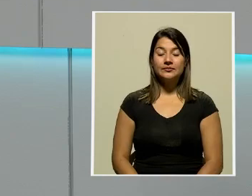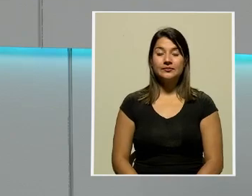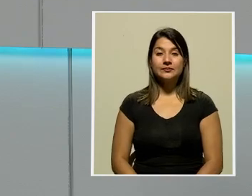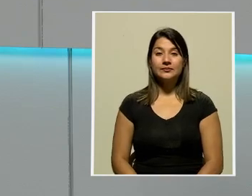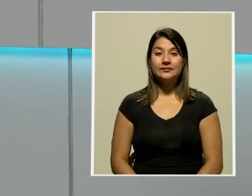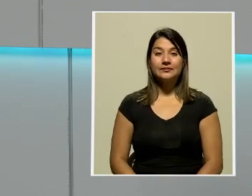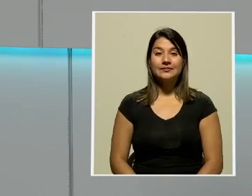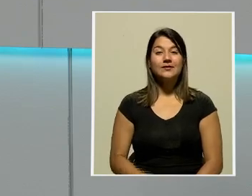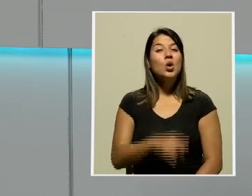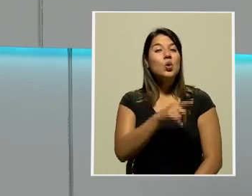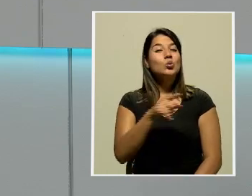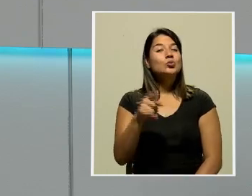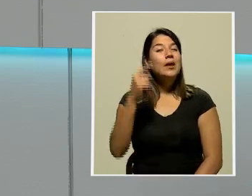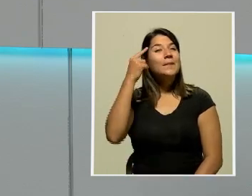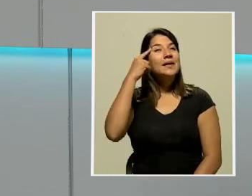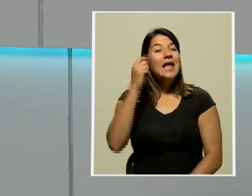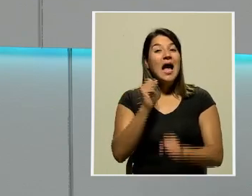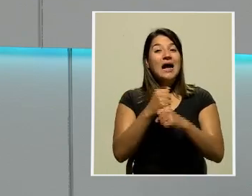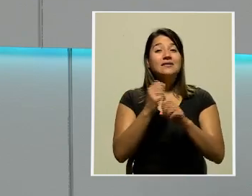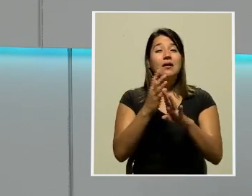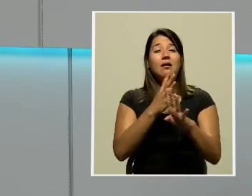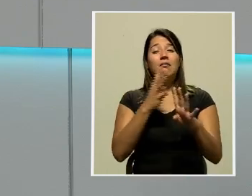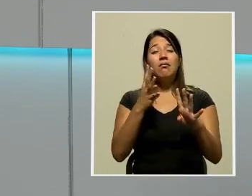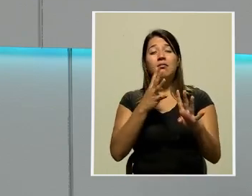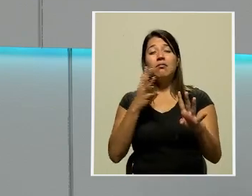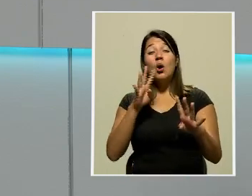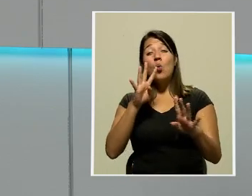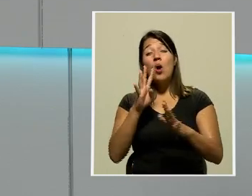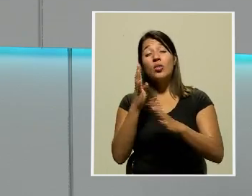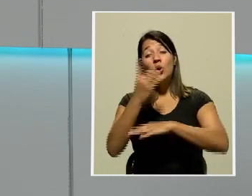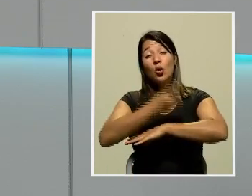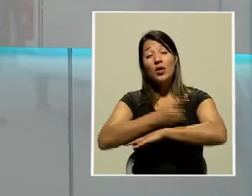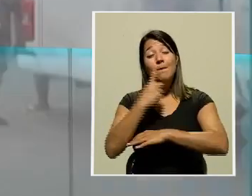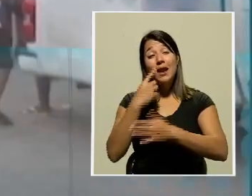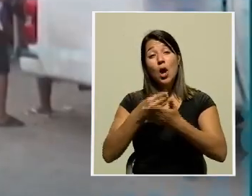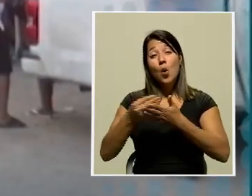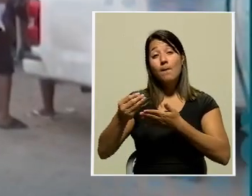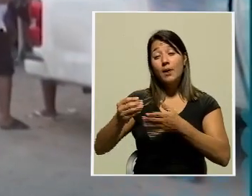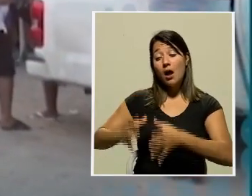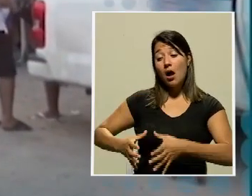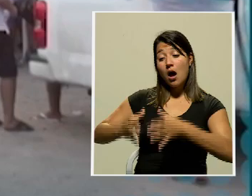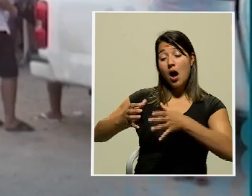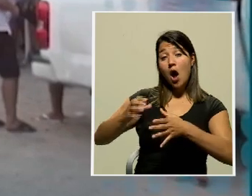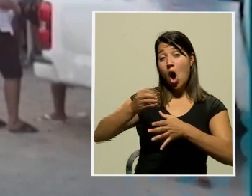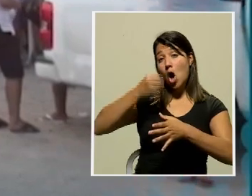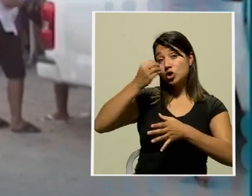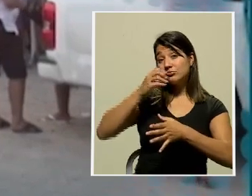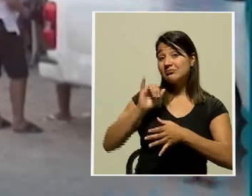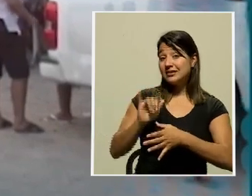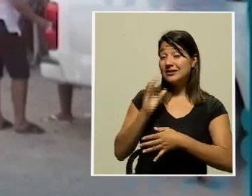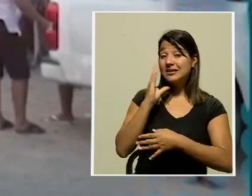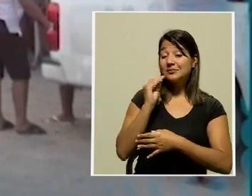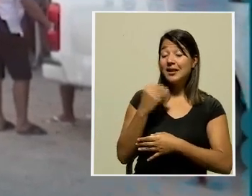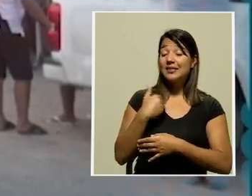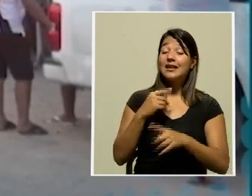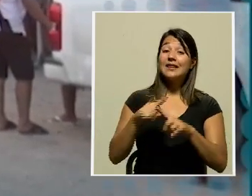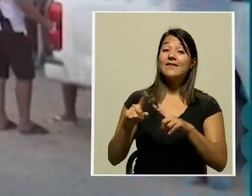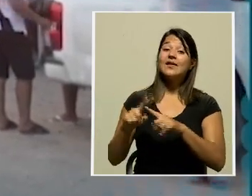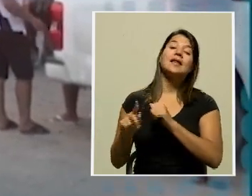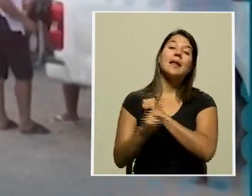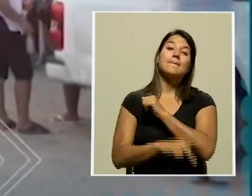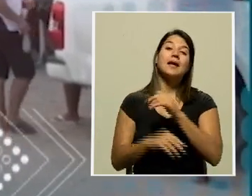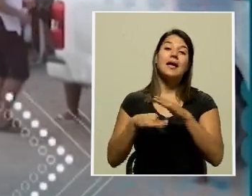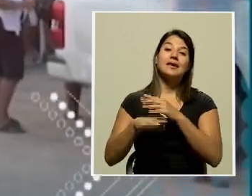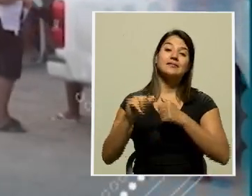¿Se imagina hacer una fila de cuatro días para comprar un tanque de oxígeno? Eso es lo que están viviendo varios países latinoamericanos